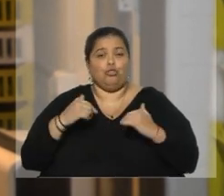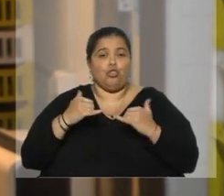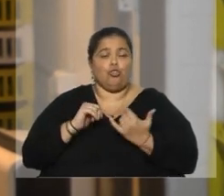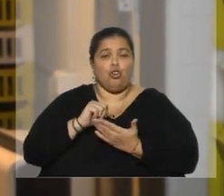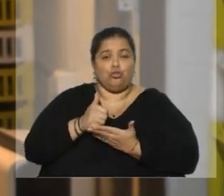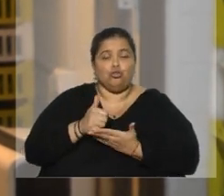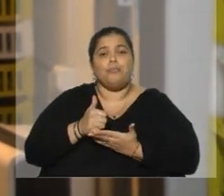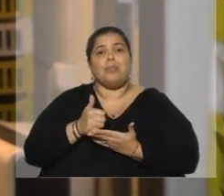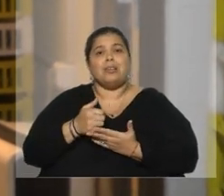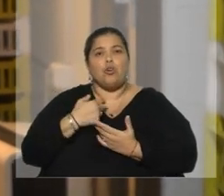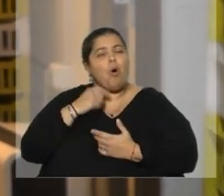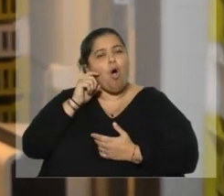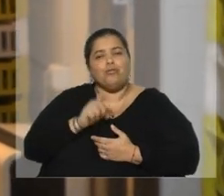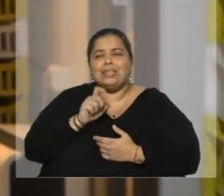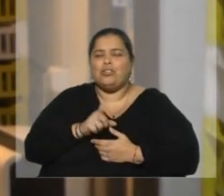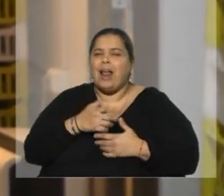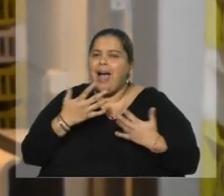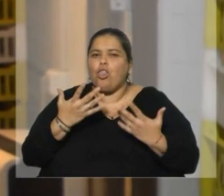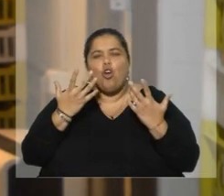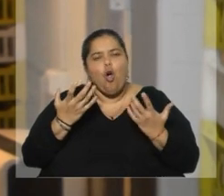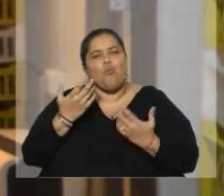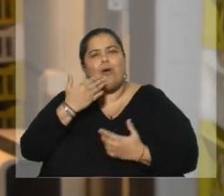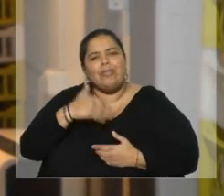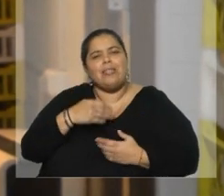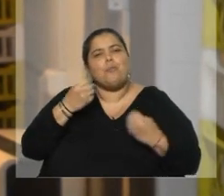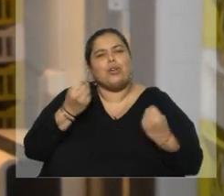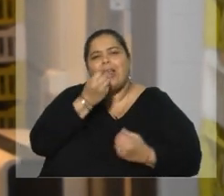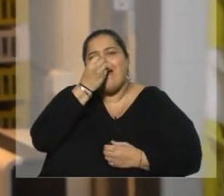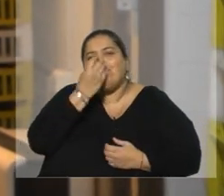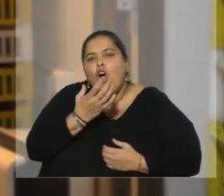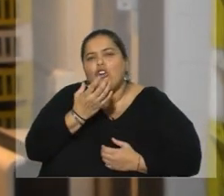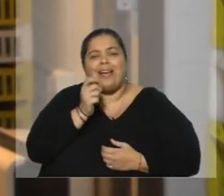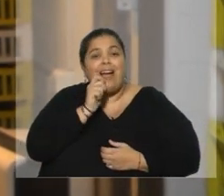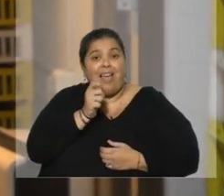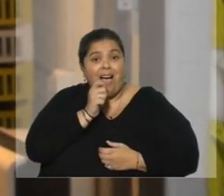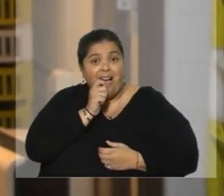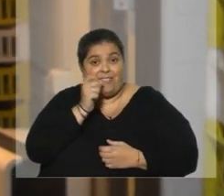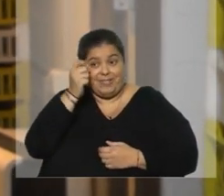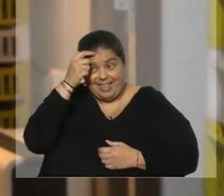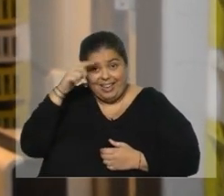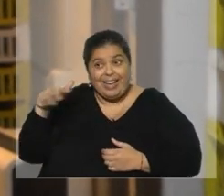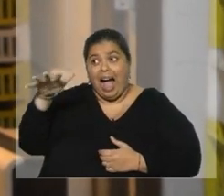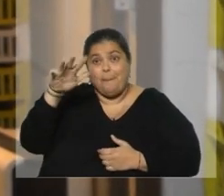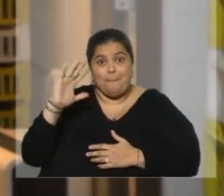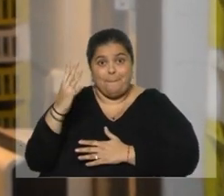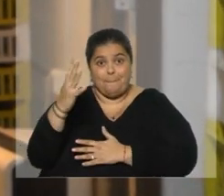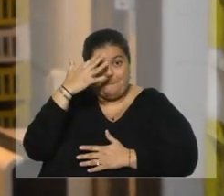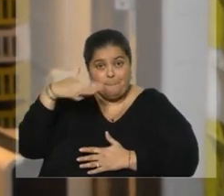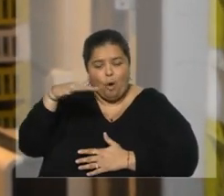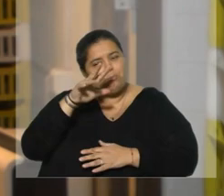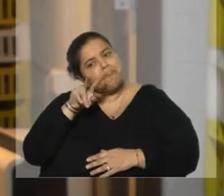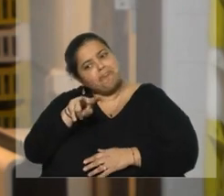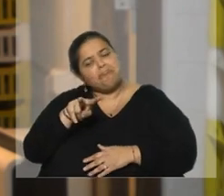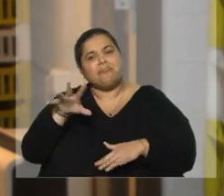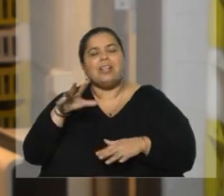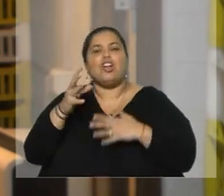bastante obsesionados en el entender por qué la flor de cannabis desde el campo, que tenía una apariencia y